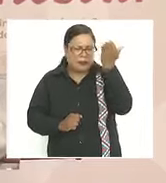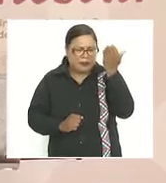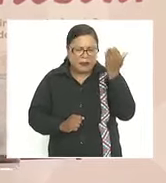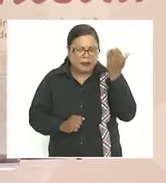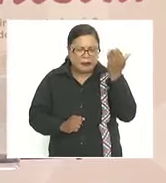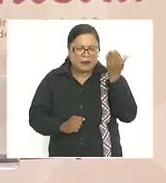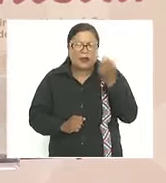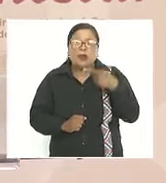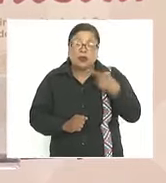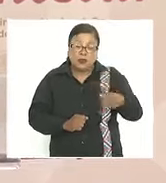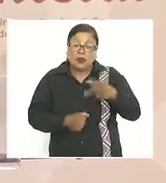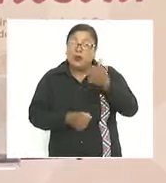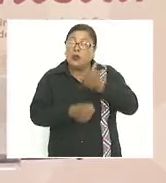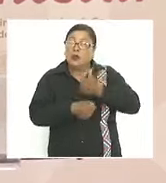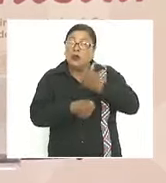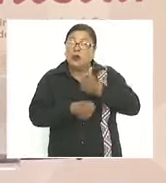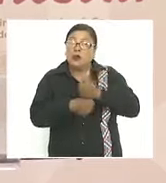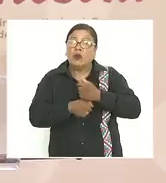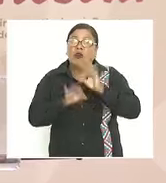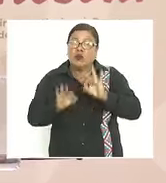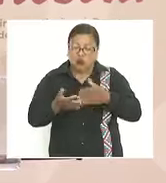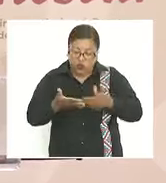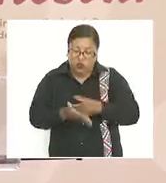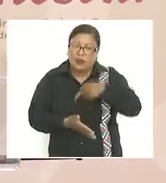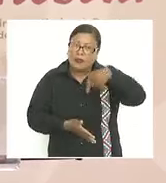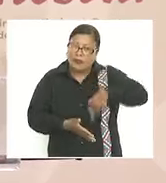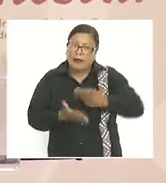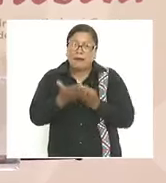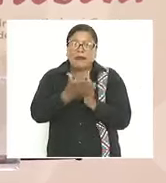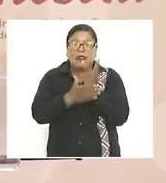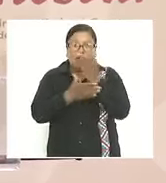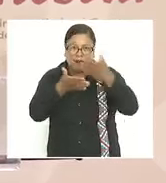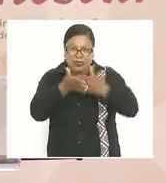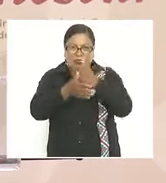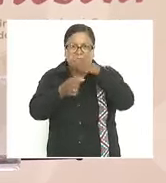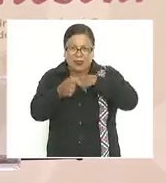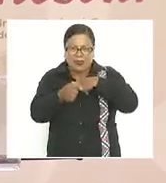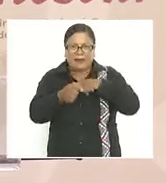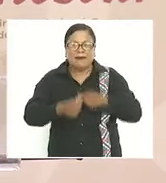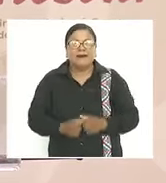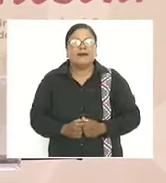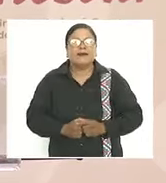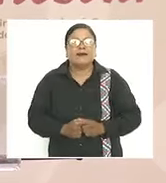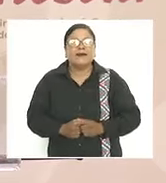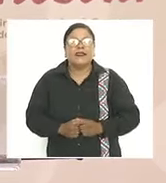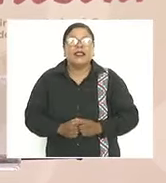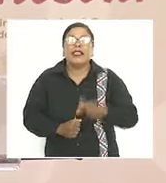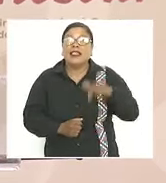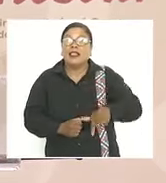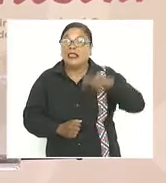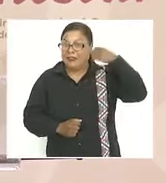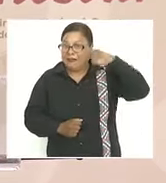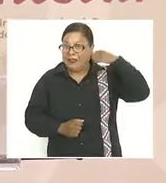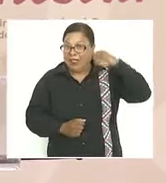abuelo era de aquí de pinotepa nacional de oaxaca